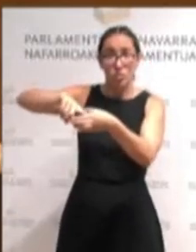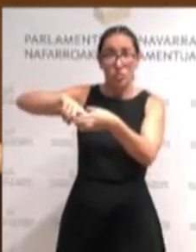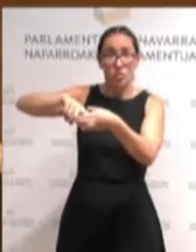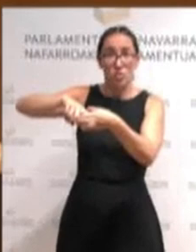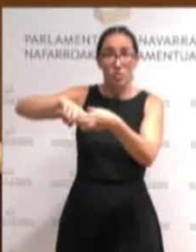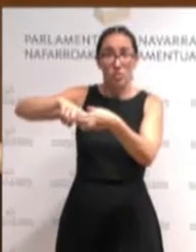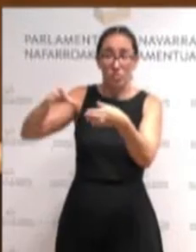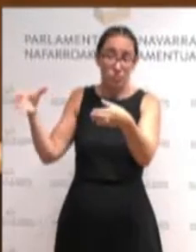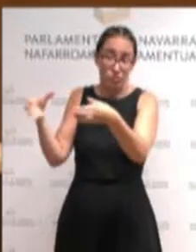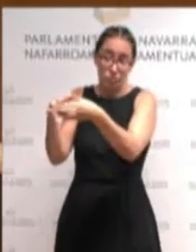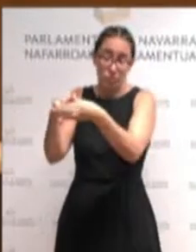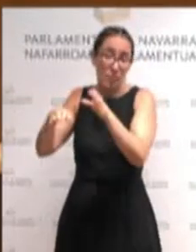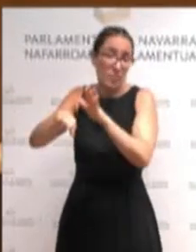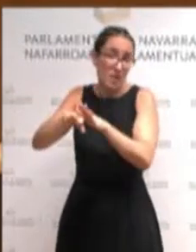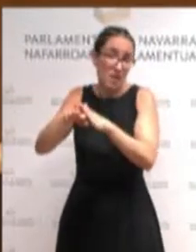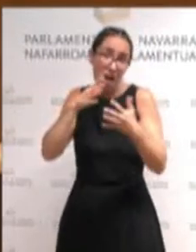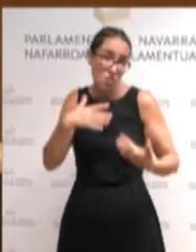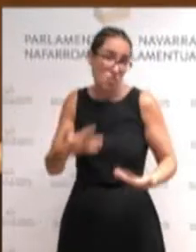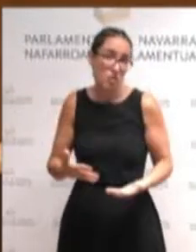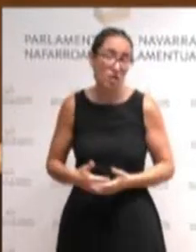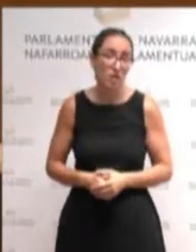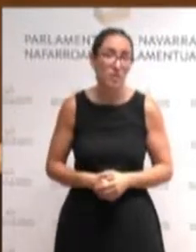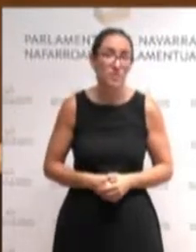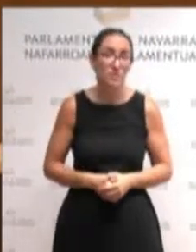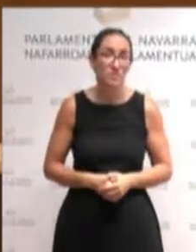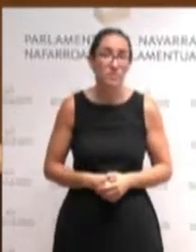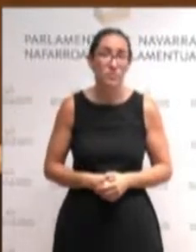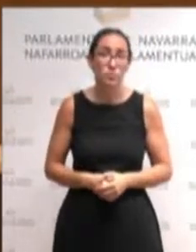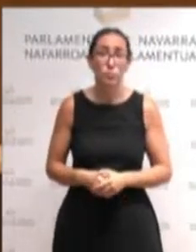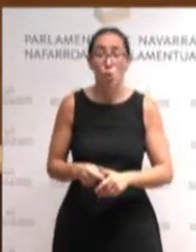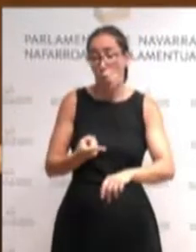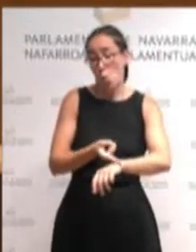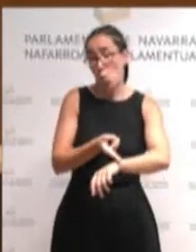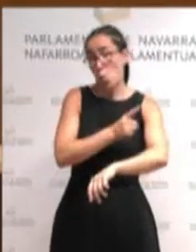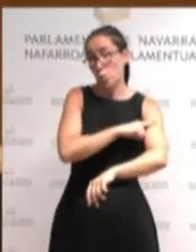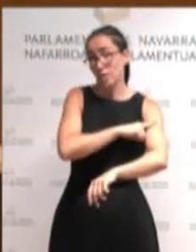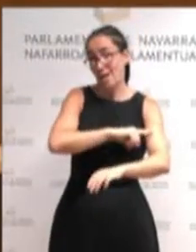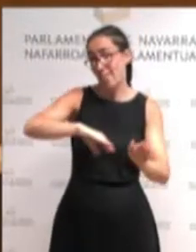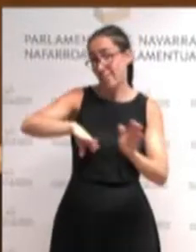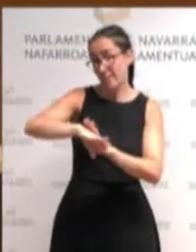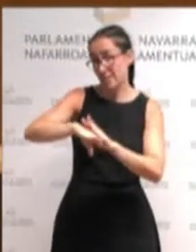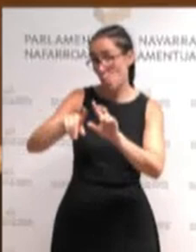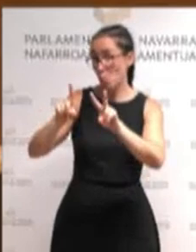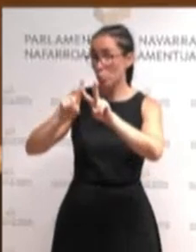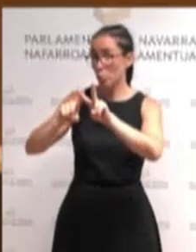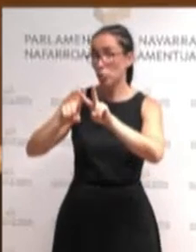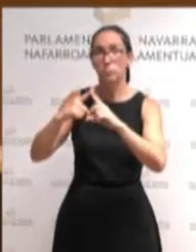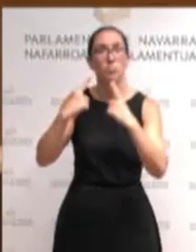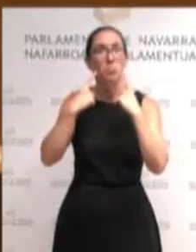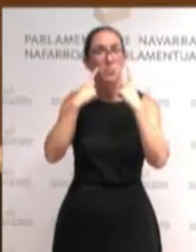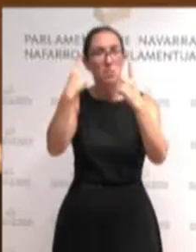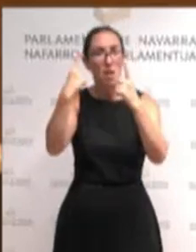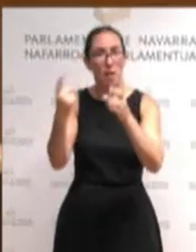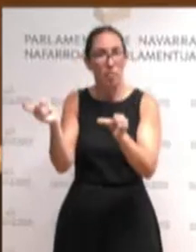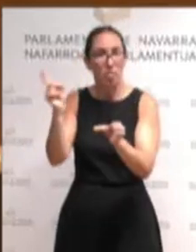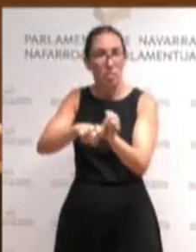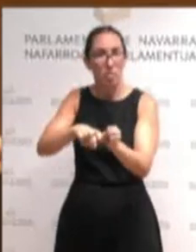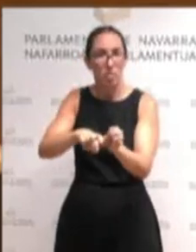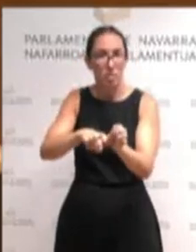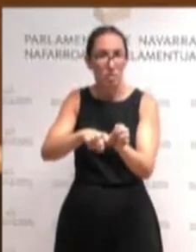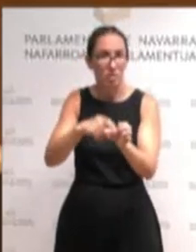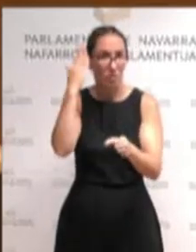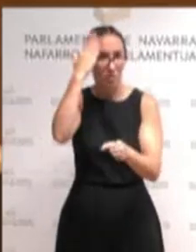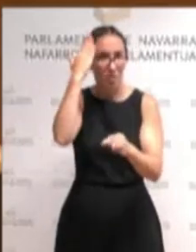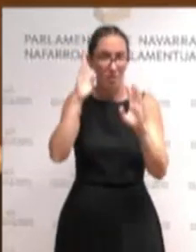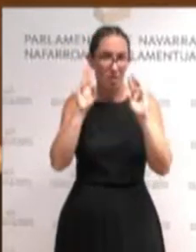boxen ultraeskuina sartu daleen aldiz parlamentu honetan eta argi diogu